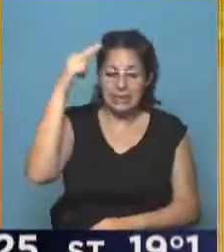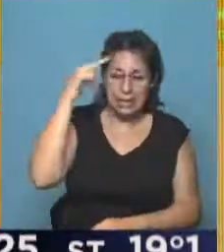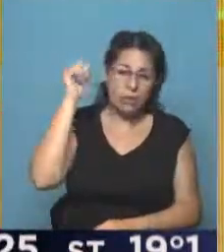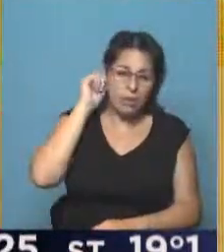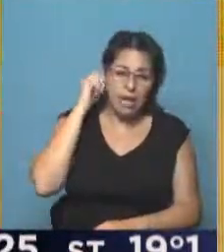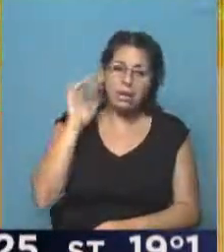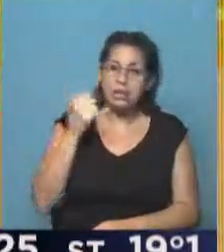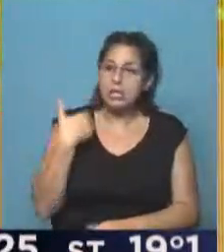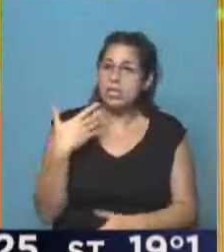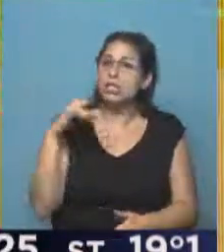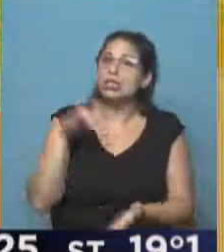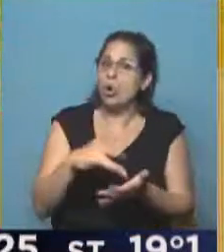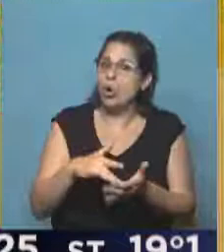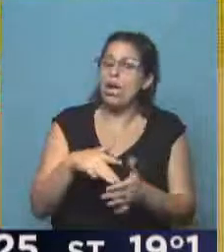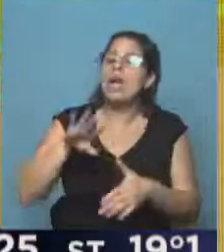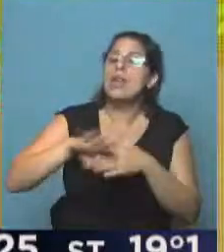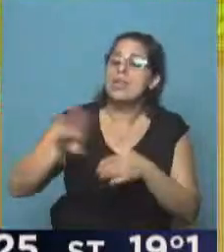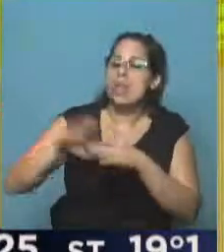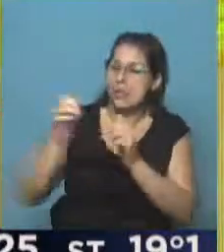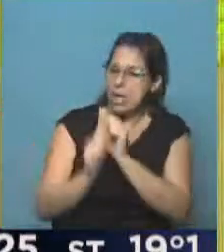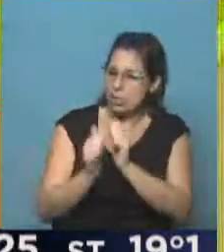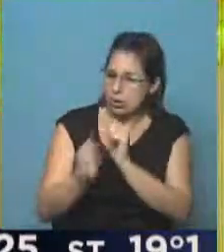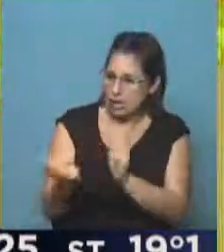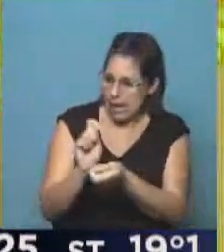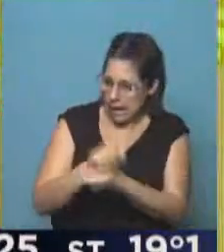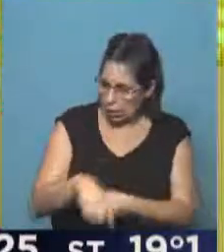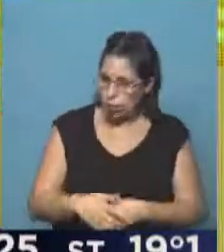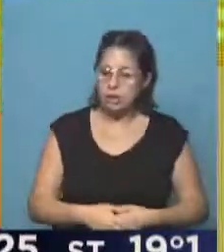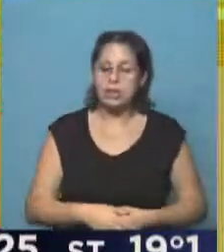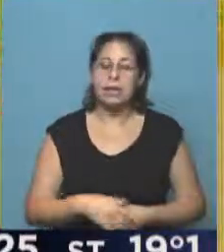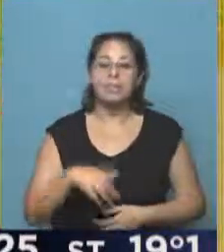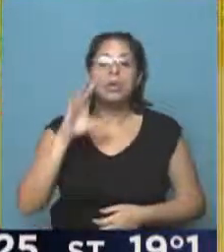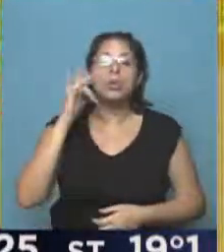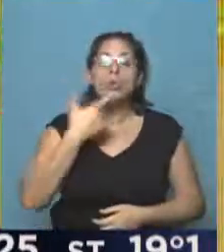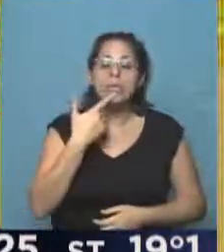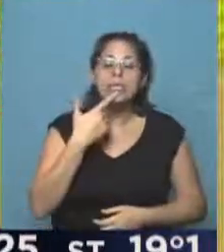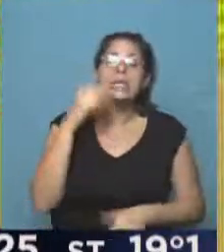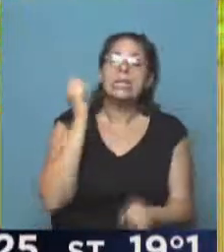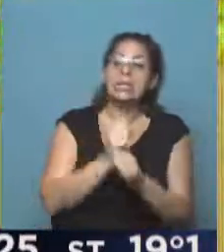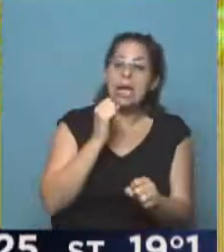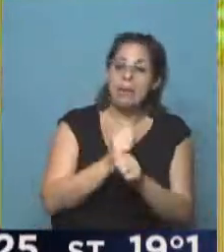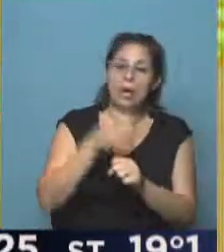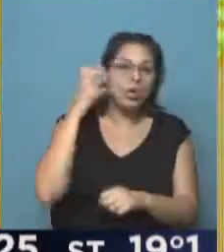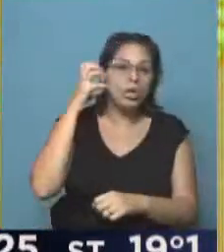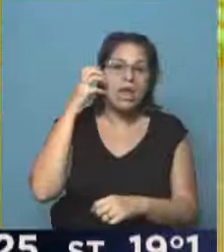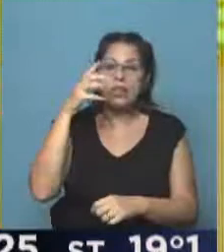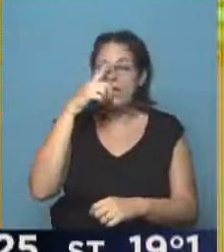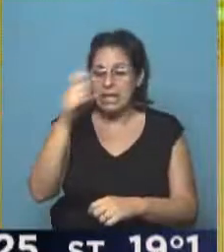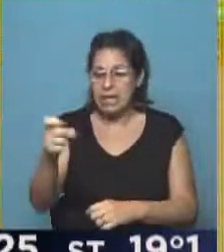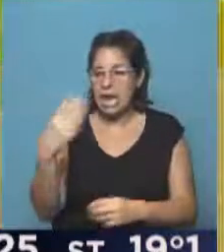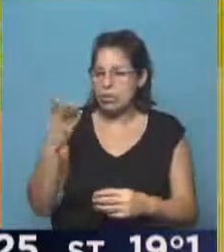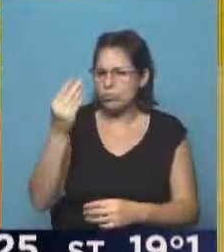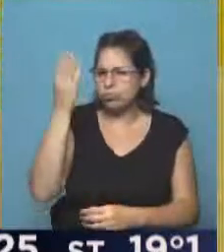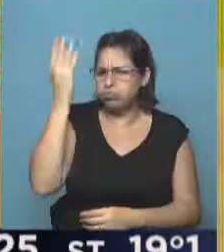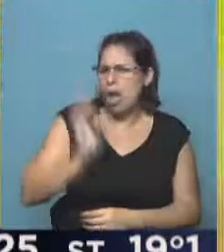beneficiado por la reparación histórica. En el caso de Luis, él trabajó en Radio Belgrano muchos